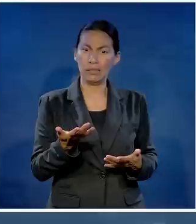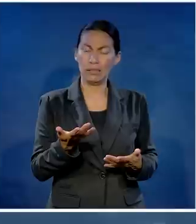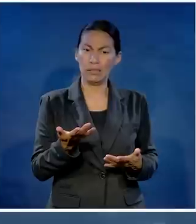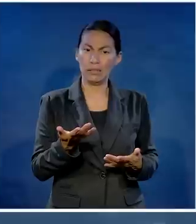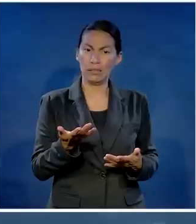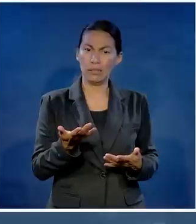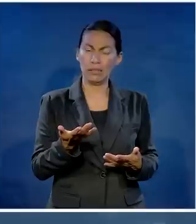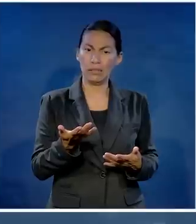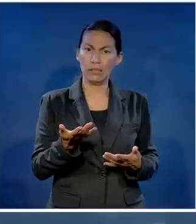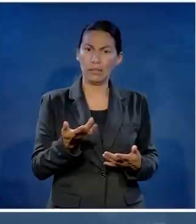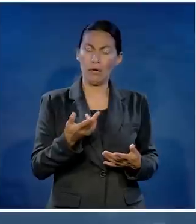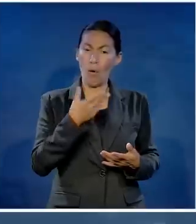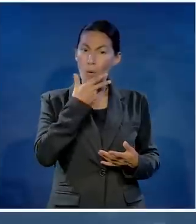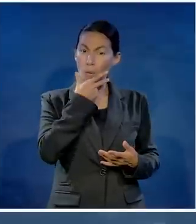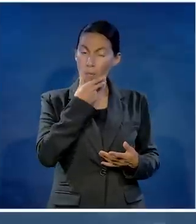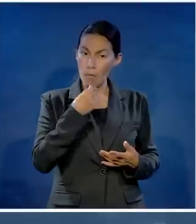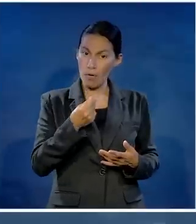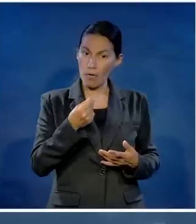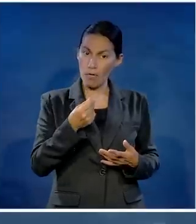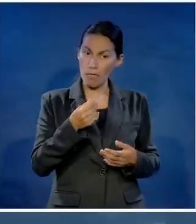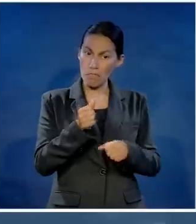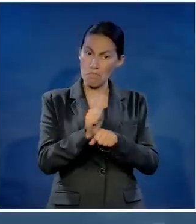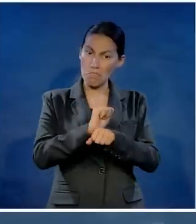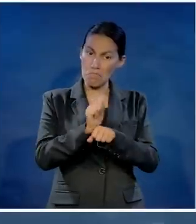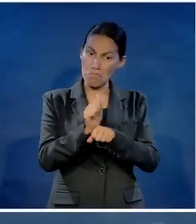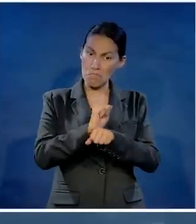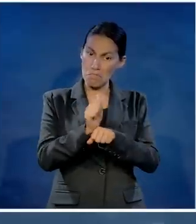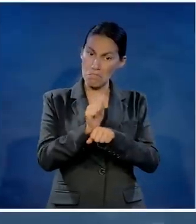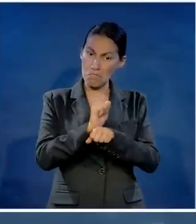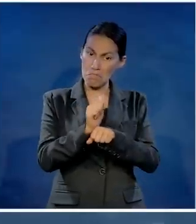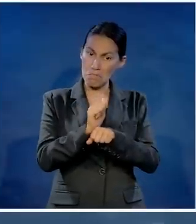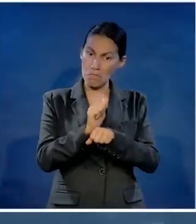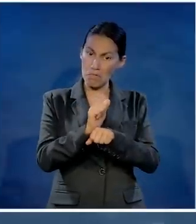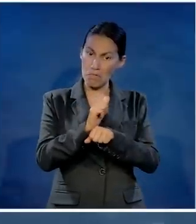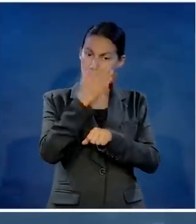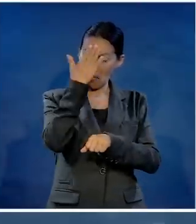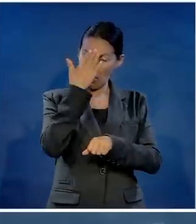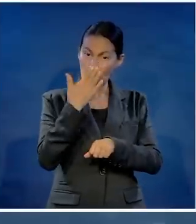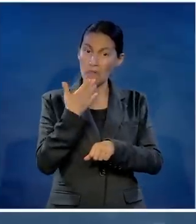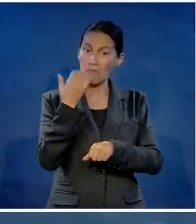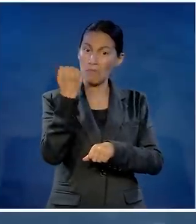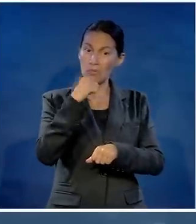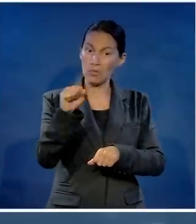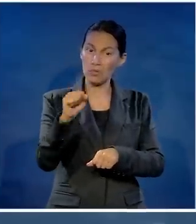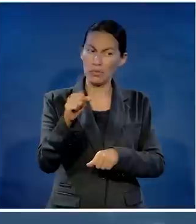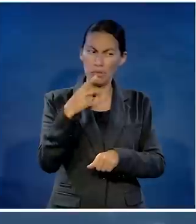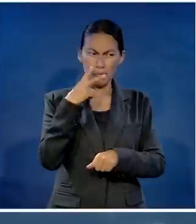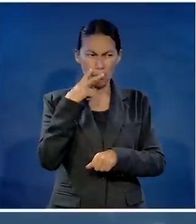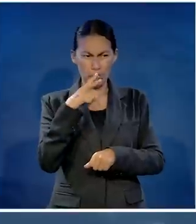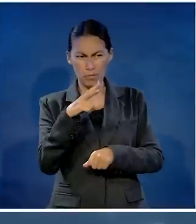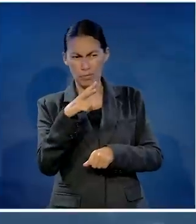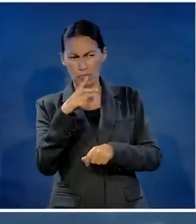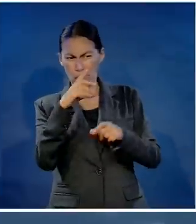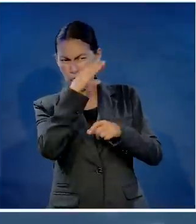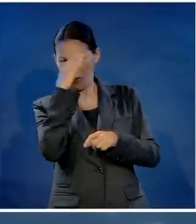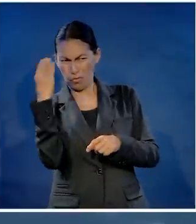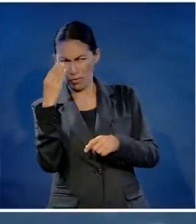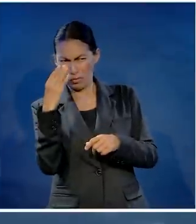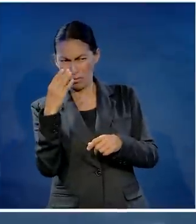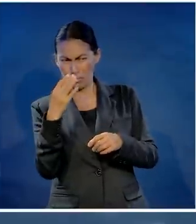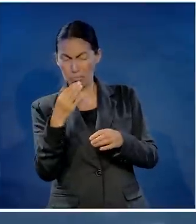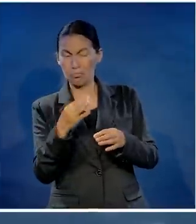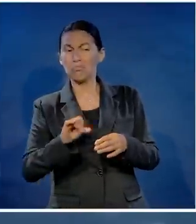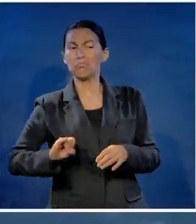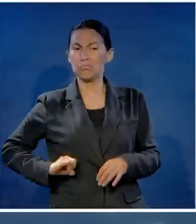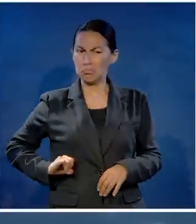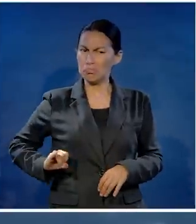eficaz, es un actor. La verdad, yo no soy fan, ni mucho menos, pero la foto me